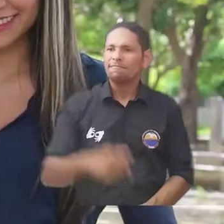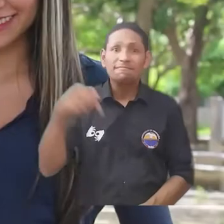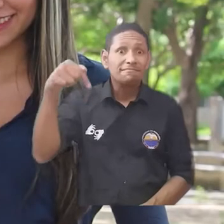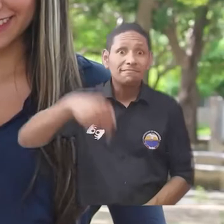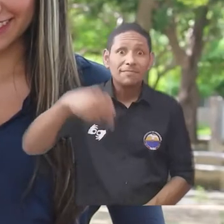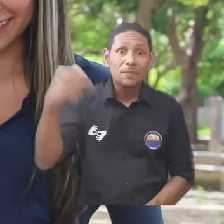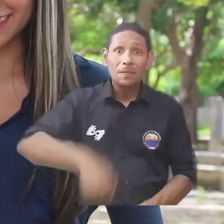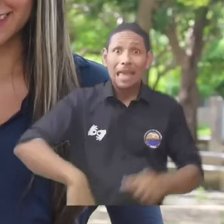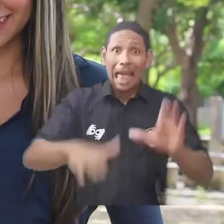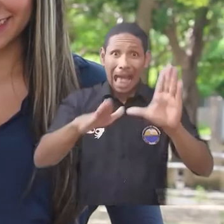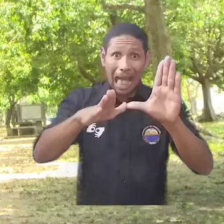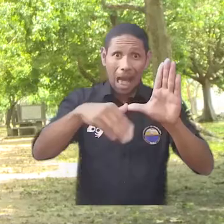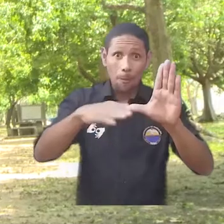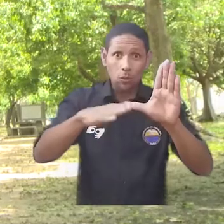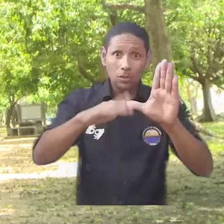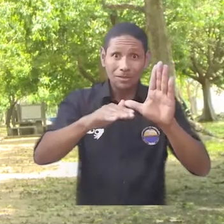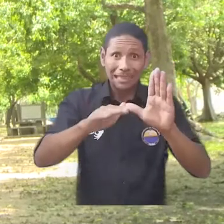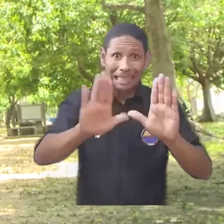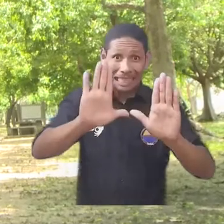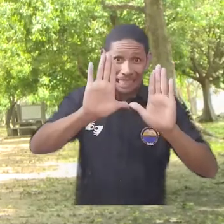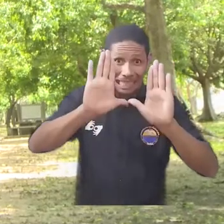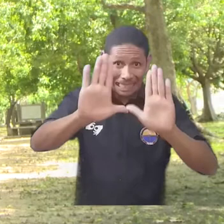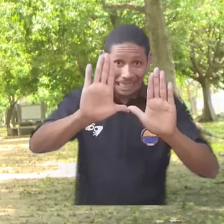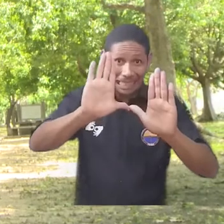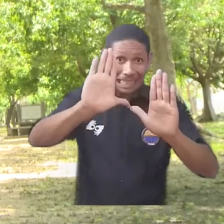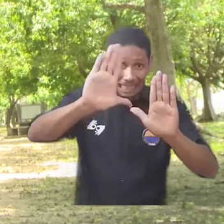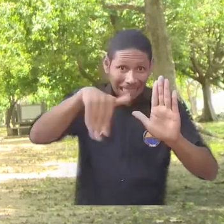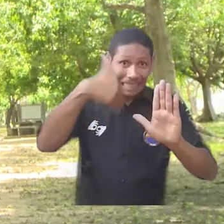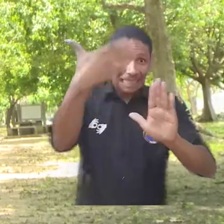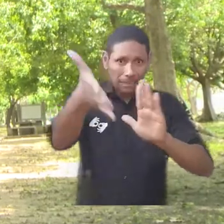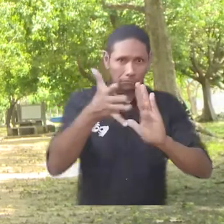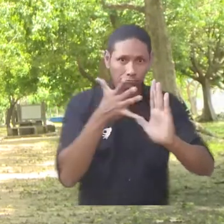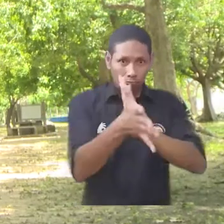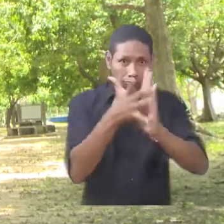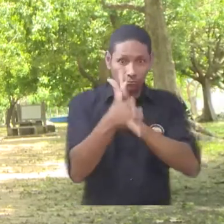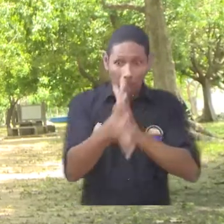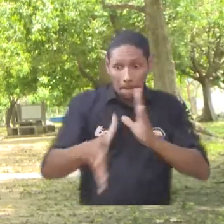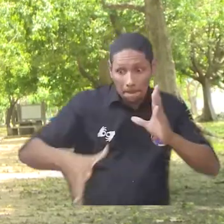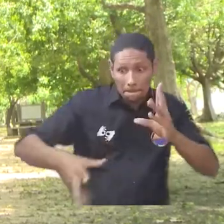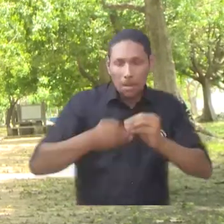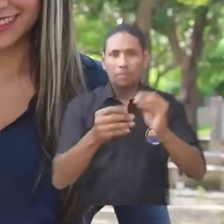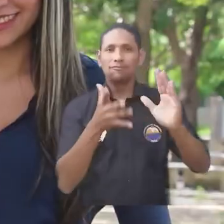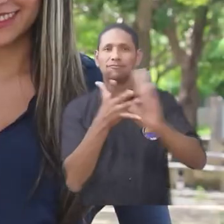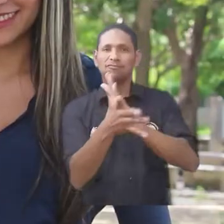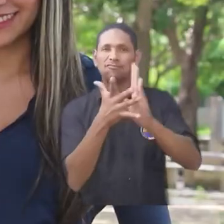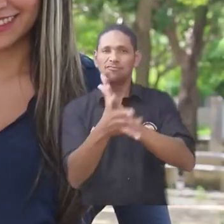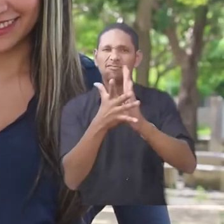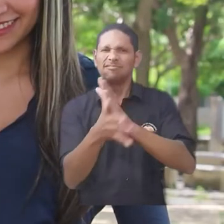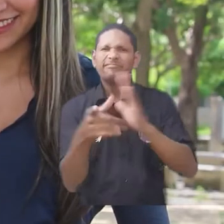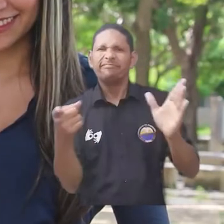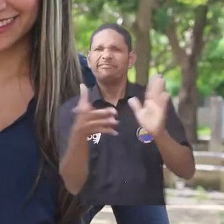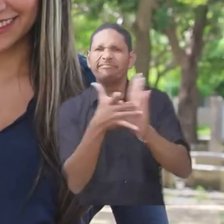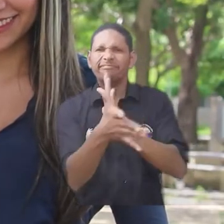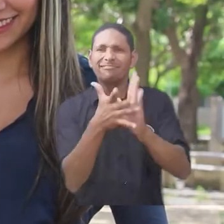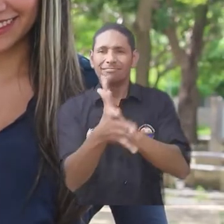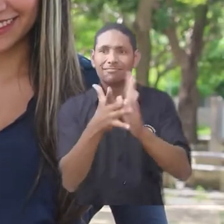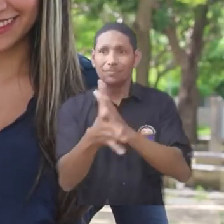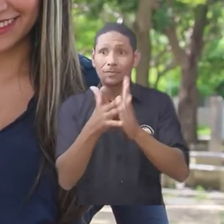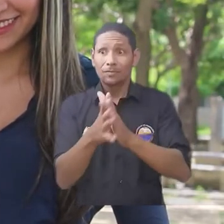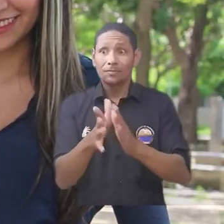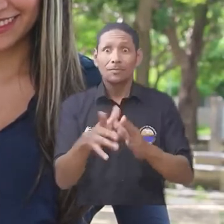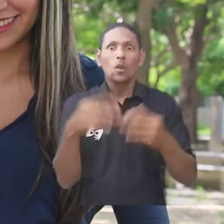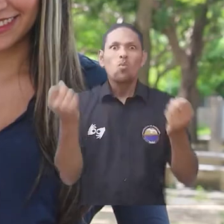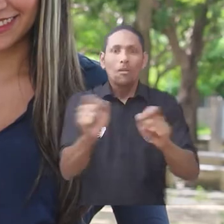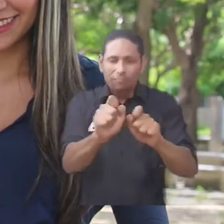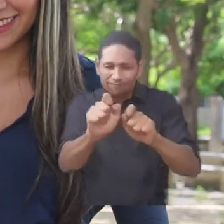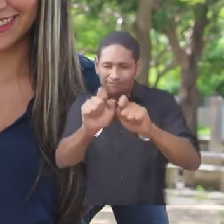Estamos en el Campus TV, vamos a una breve pausa institucional y en instantes conoceremos detalles de la tercera temporada de la serie